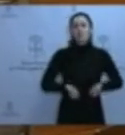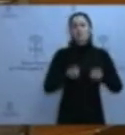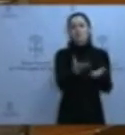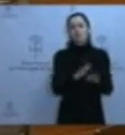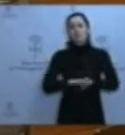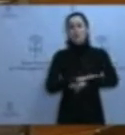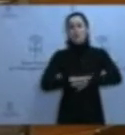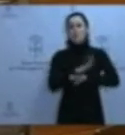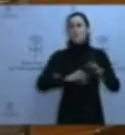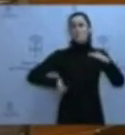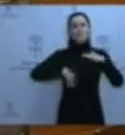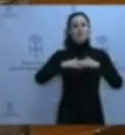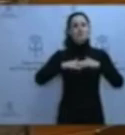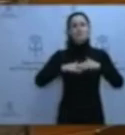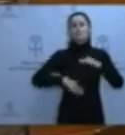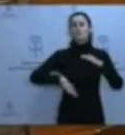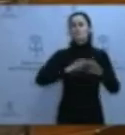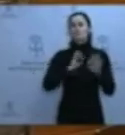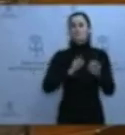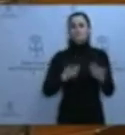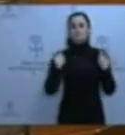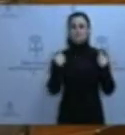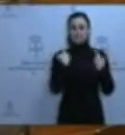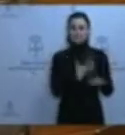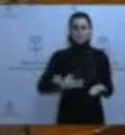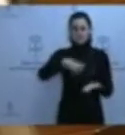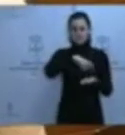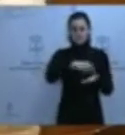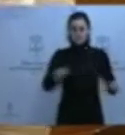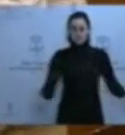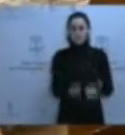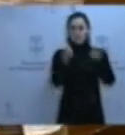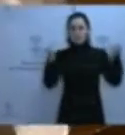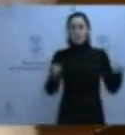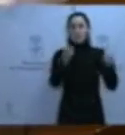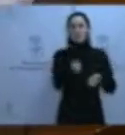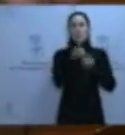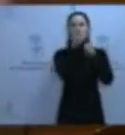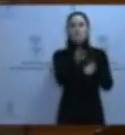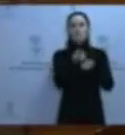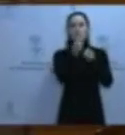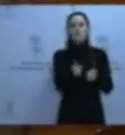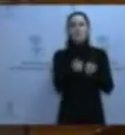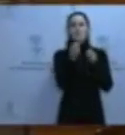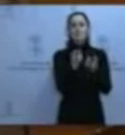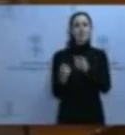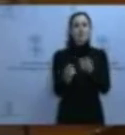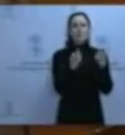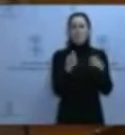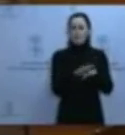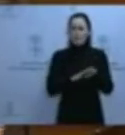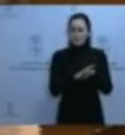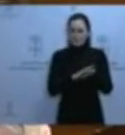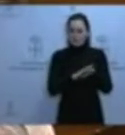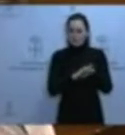que el máximo responsable de este órgano no manifieste públicamente la información requerida es